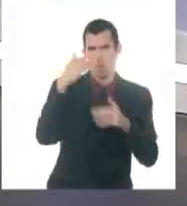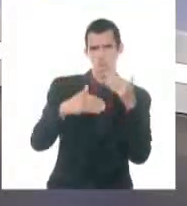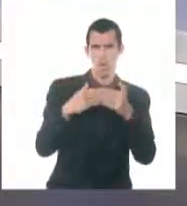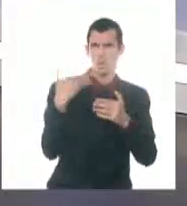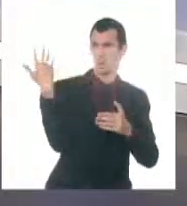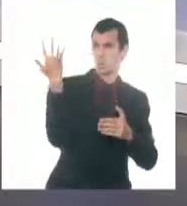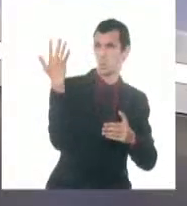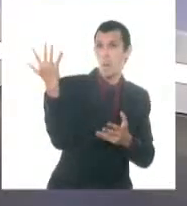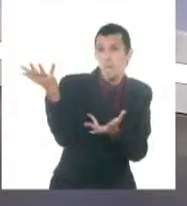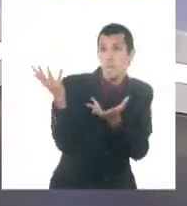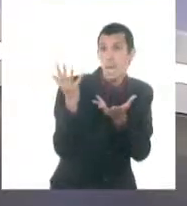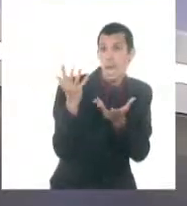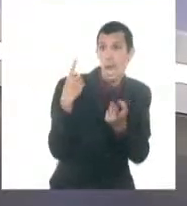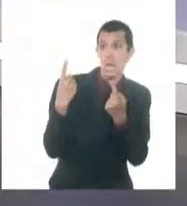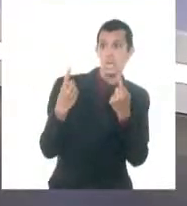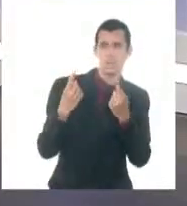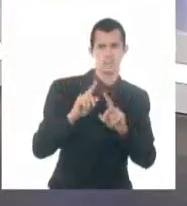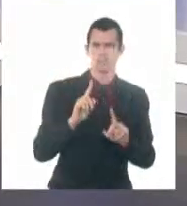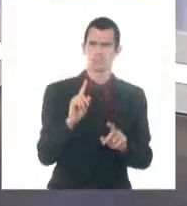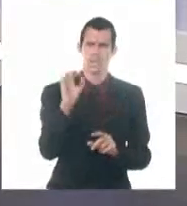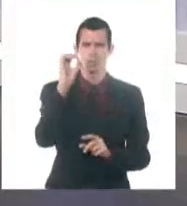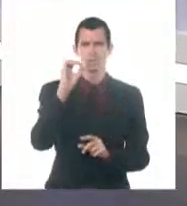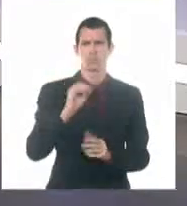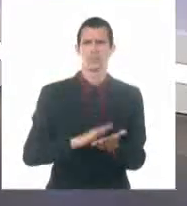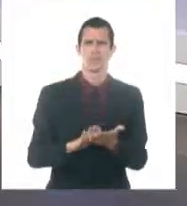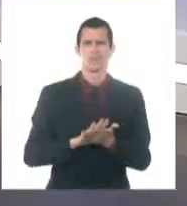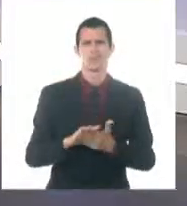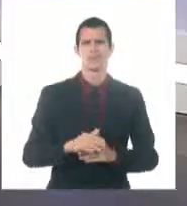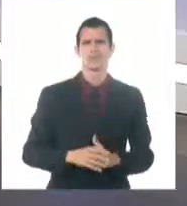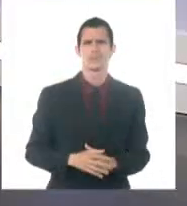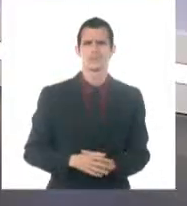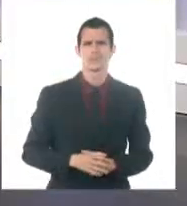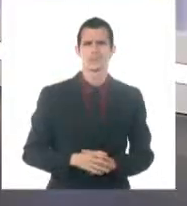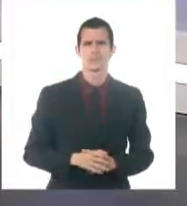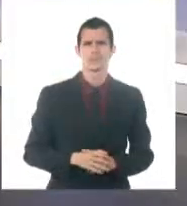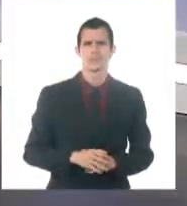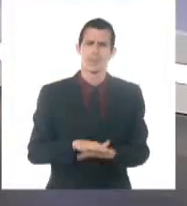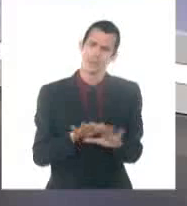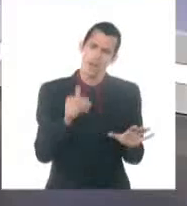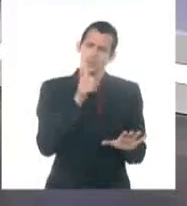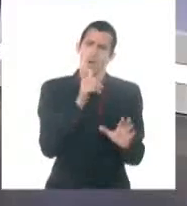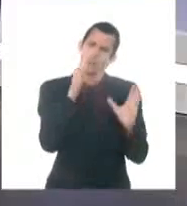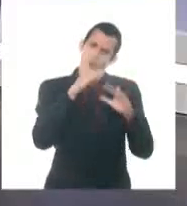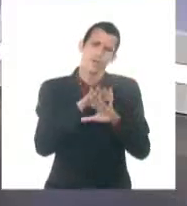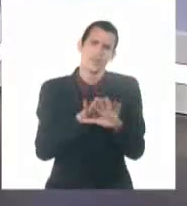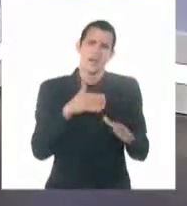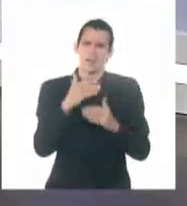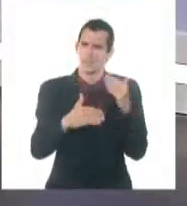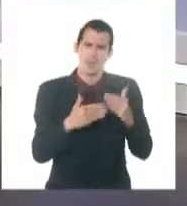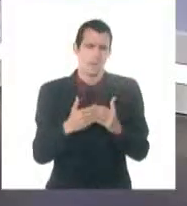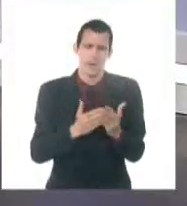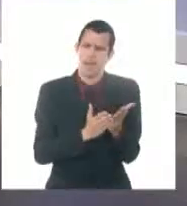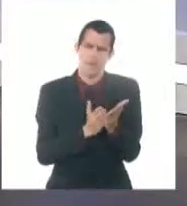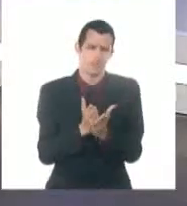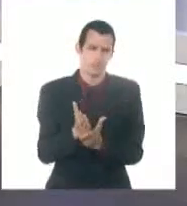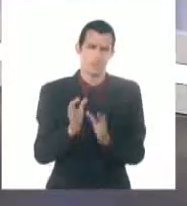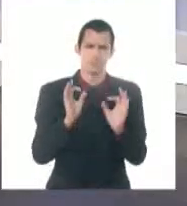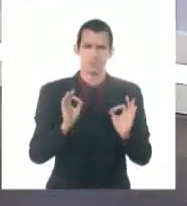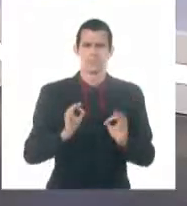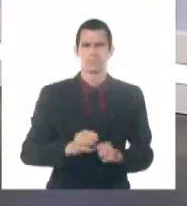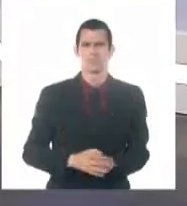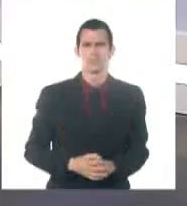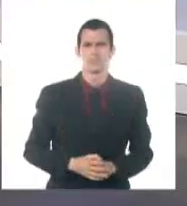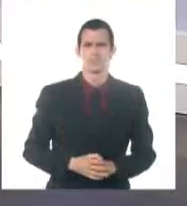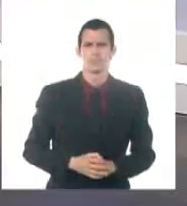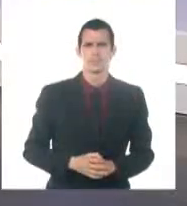región y, por supuesto, tampoco para Cuba. Despejada la duda, entonces. ¿Para las próximas horas se pronostica que más calor? Pues sí, el calor va a seguir. Hemos